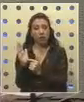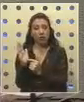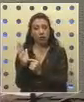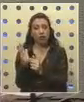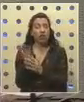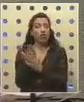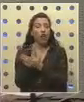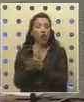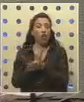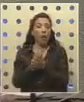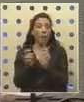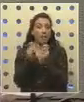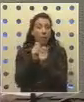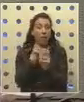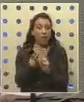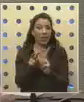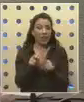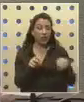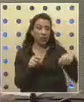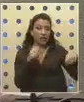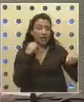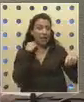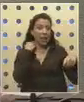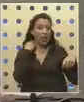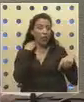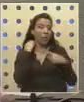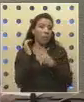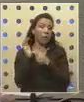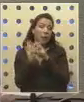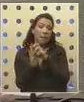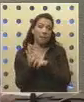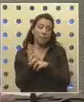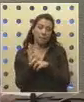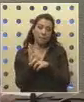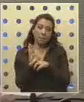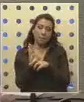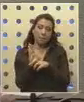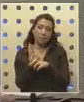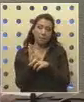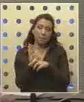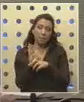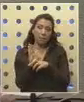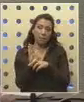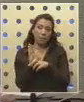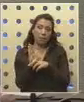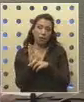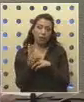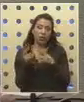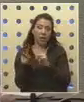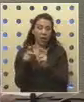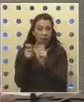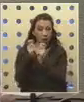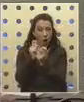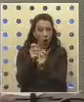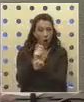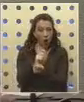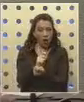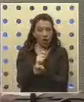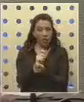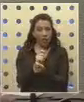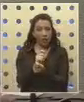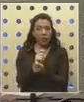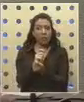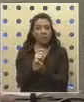conjunto de las modificaciones hechas por el Senado porque es un proyecto que ha sido corregido en